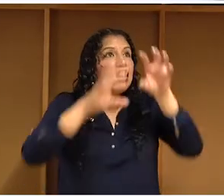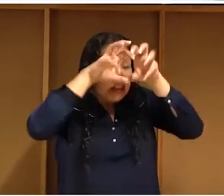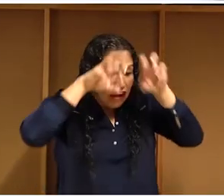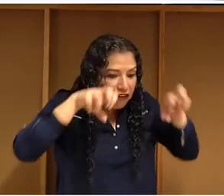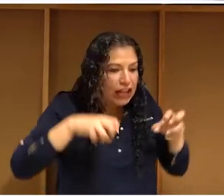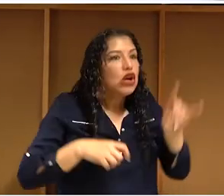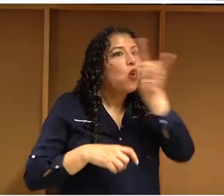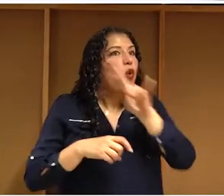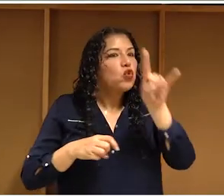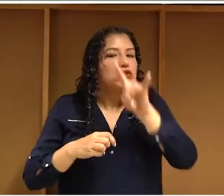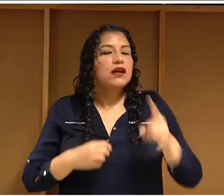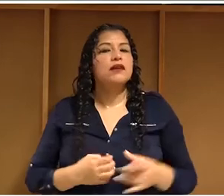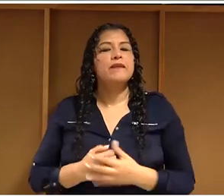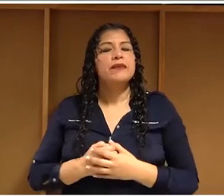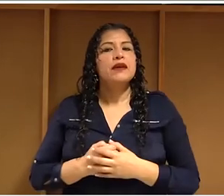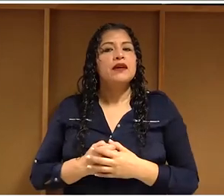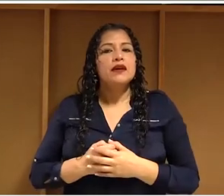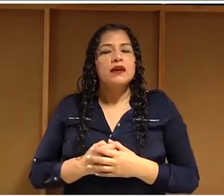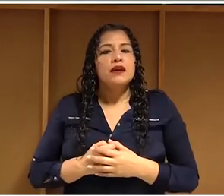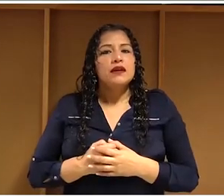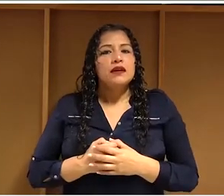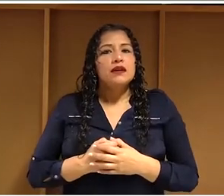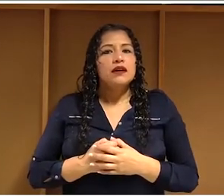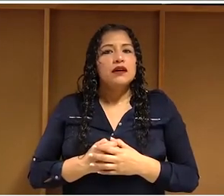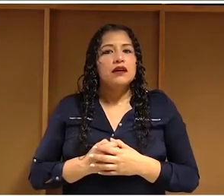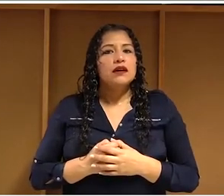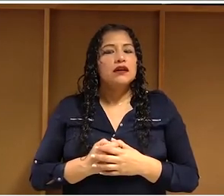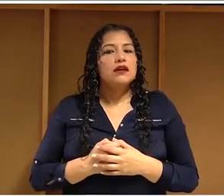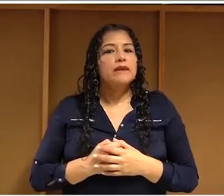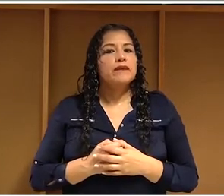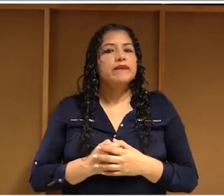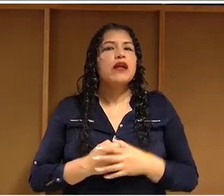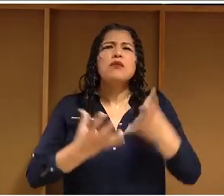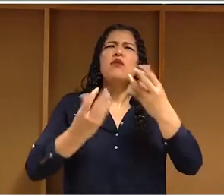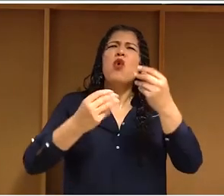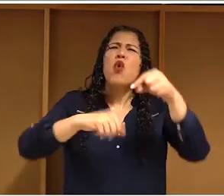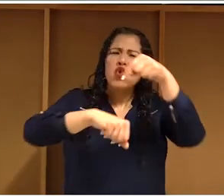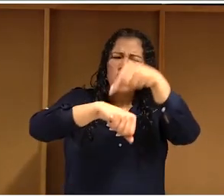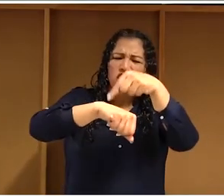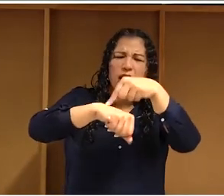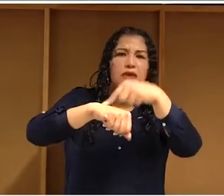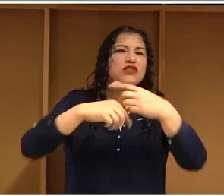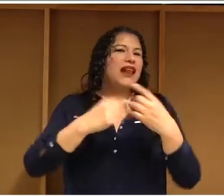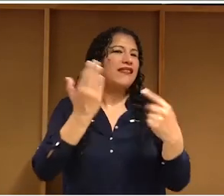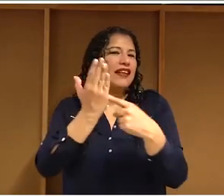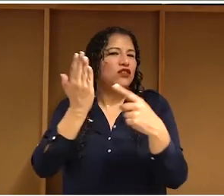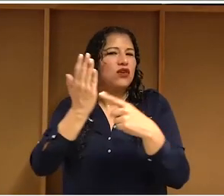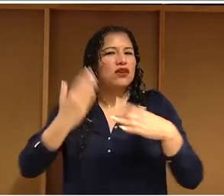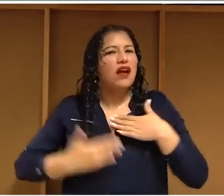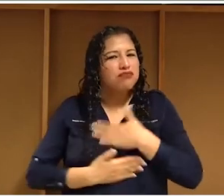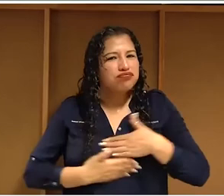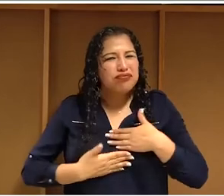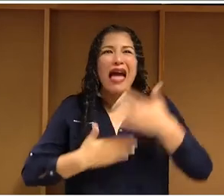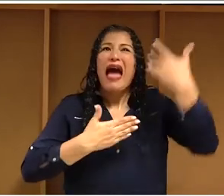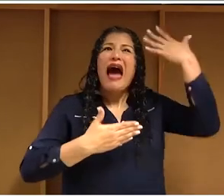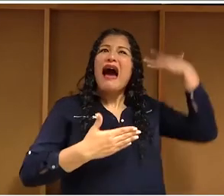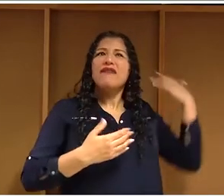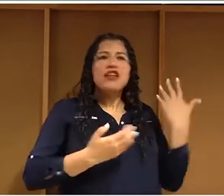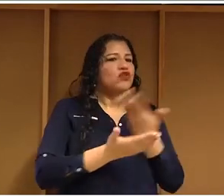etcétera durante mucho tiempo esta idea de la tecnología como algo recreativo no ha estado muy bien reconocida en las leyes